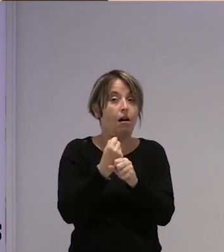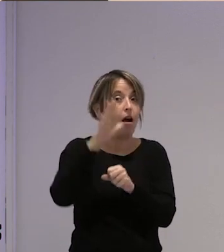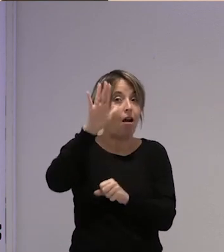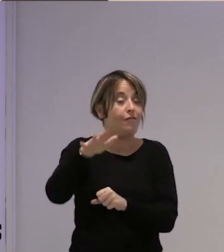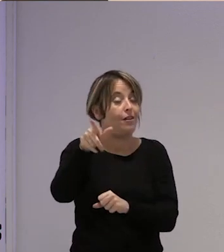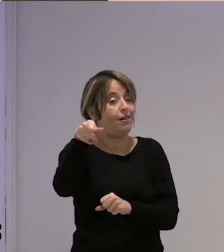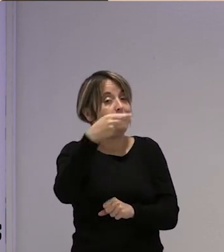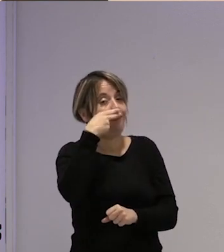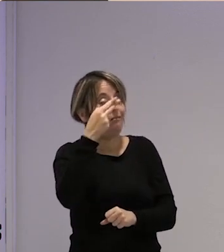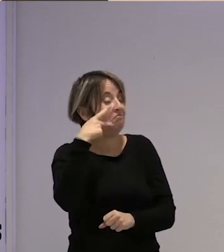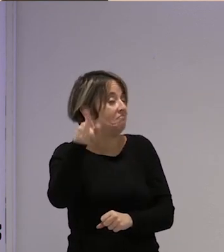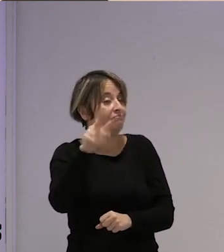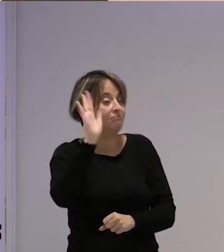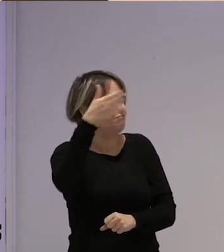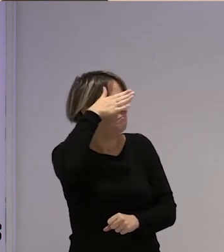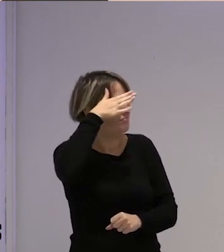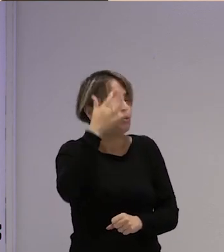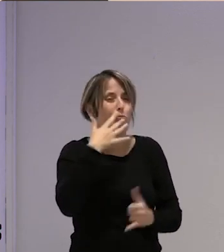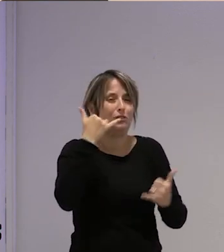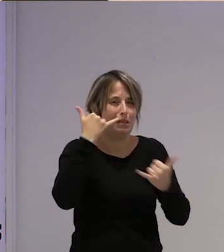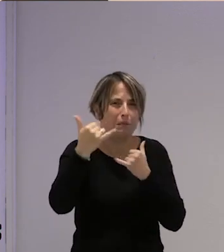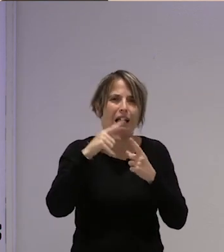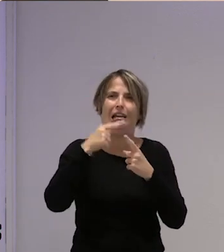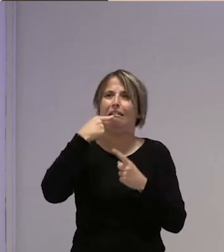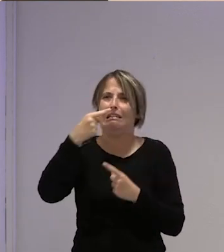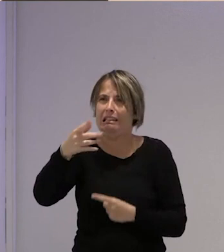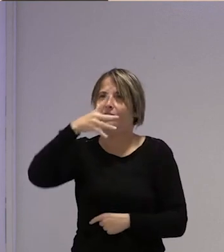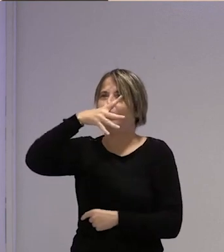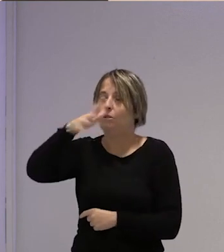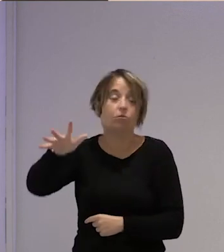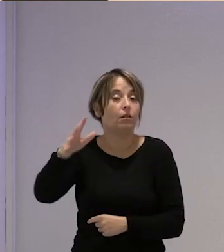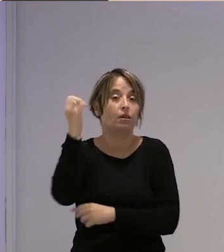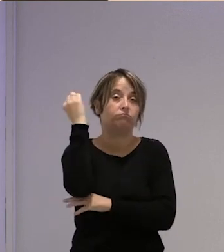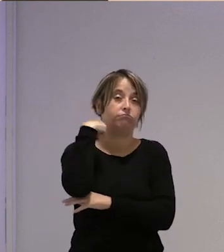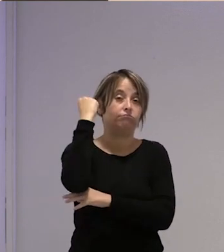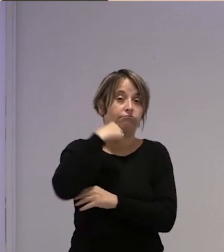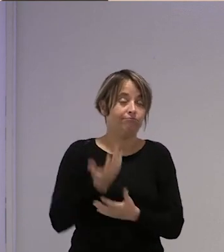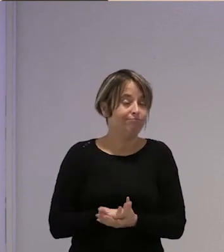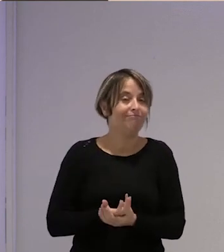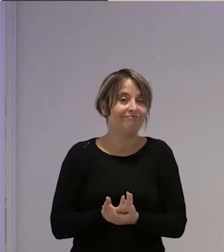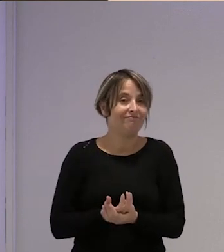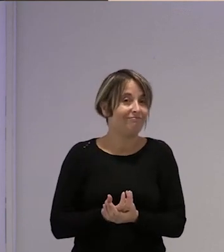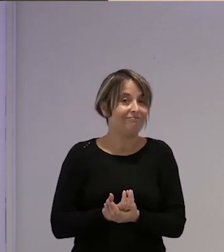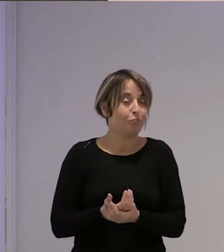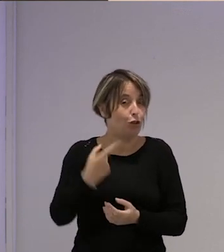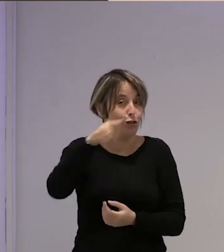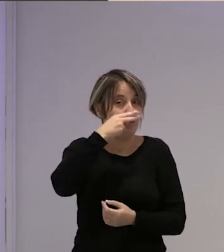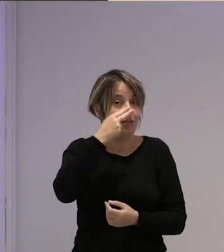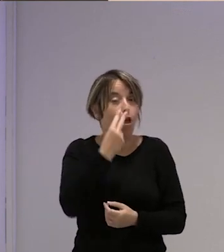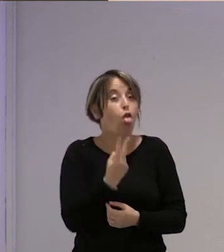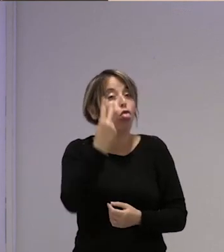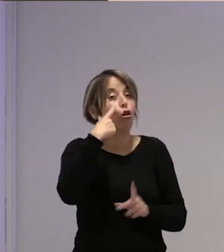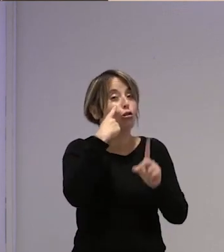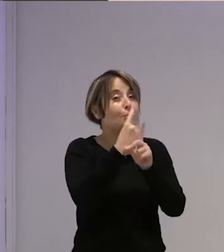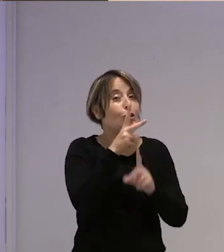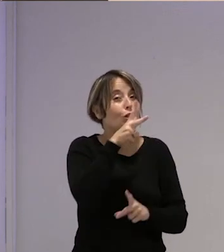mucho que tú le digas por mucho que llame y que denuncie no van a hacer nada aparte que hay dos inspecciones de trabajo